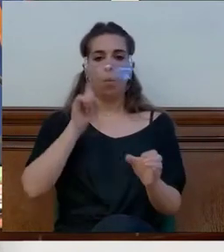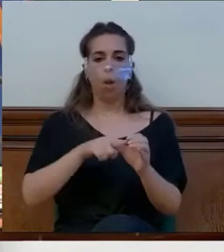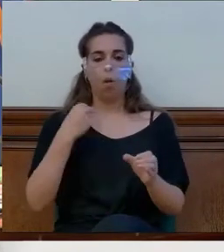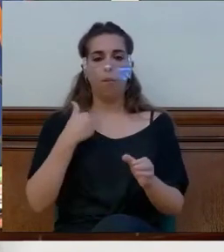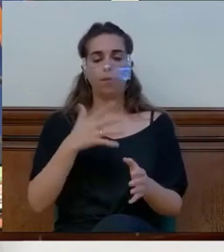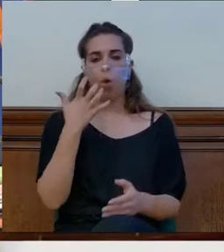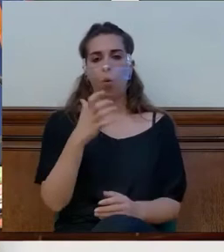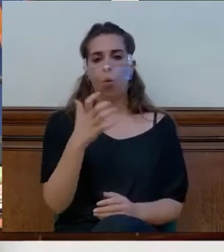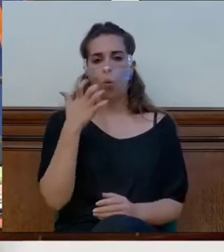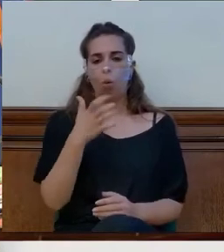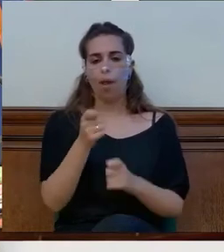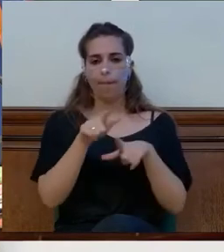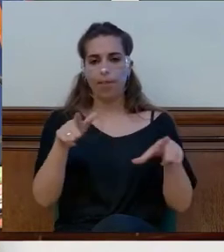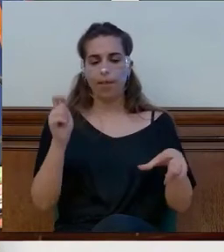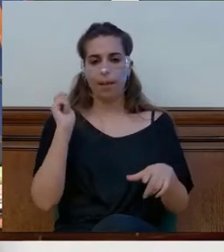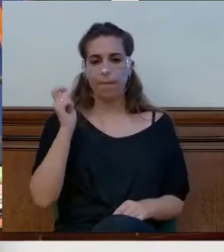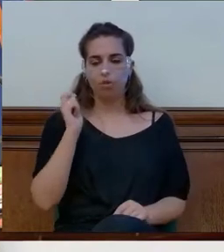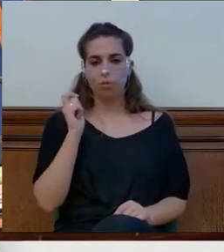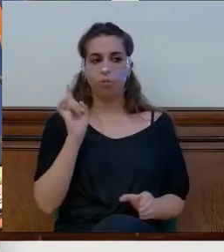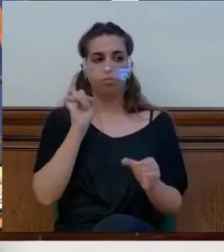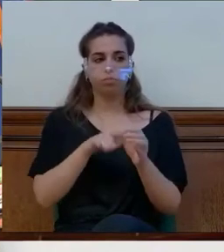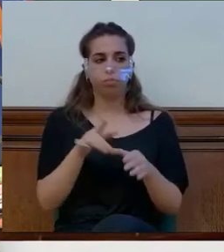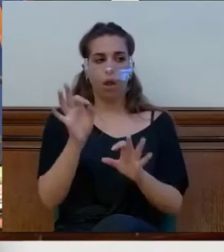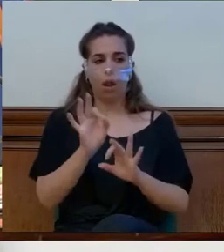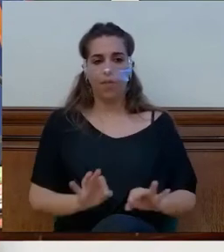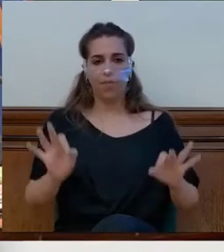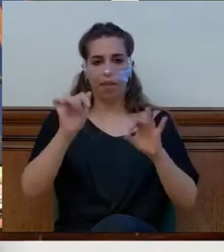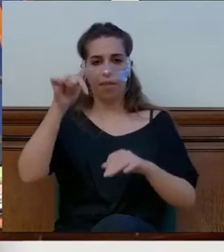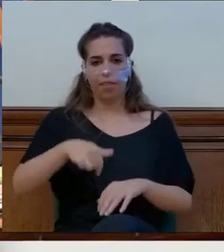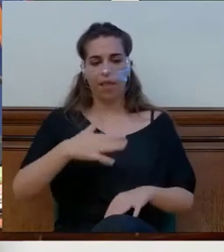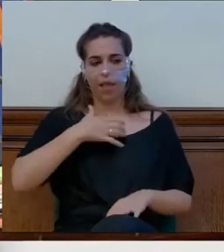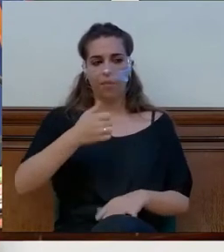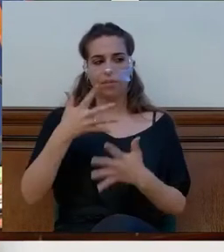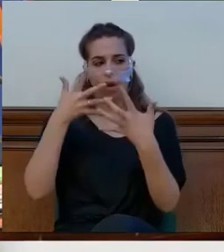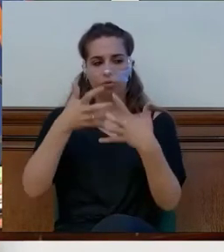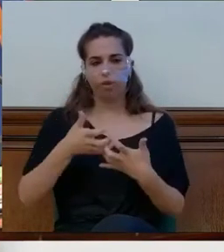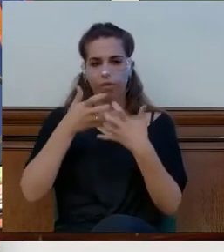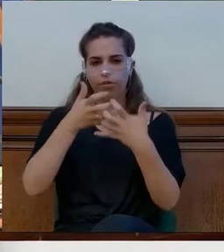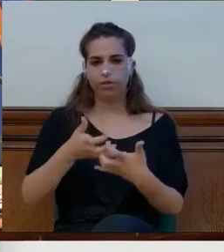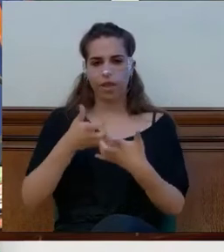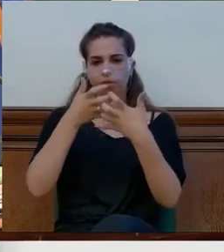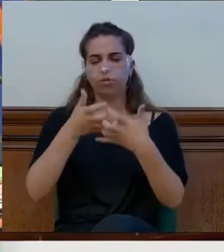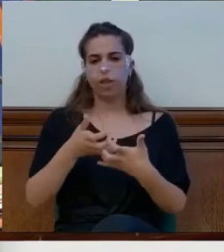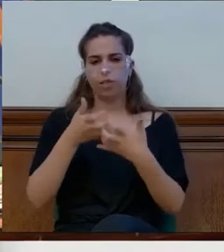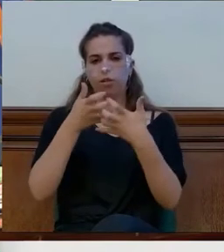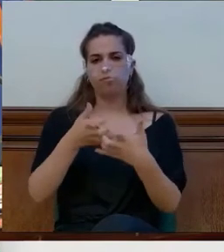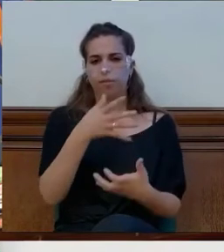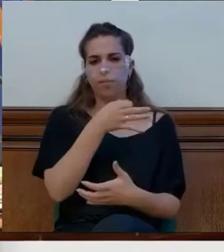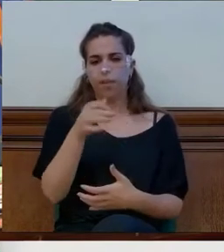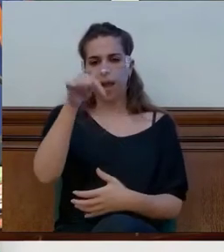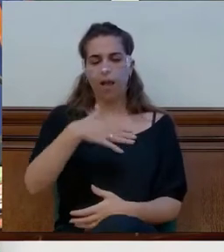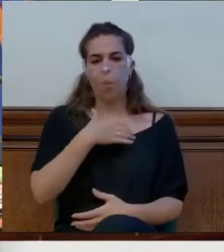de pensionistas de Mosto les, que están luchando de forma ejemplar, tanto en el municipio como fuera de él,